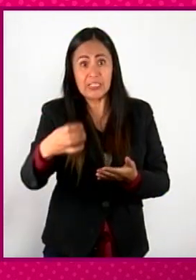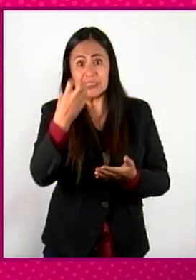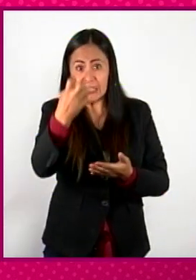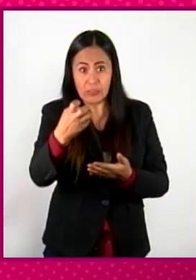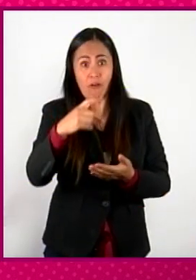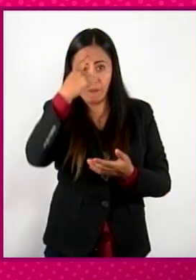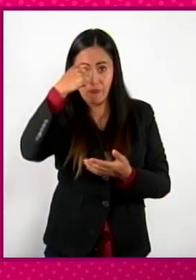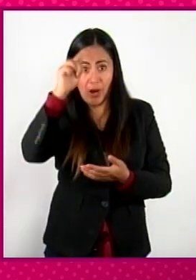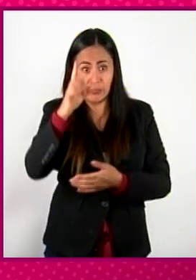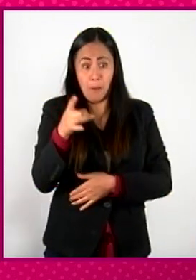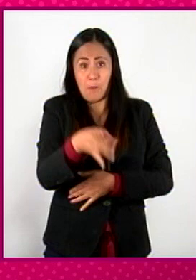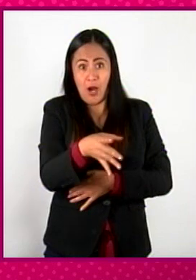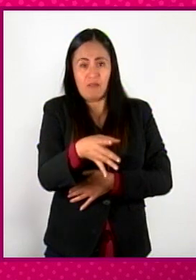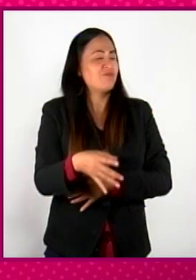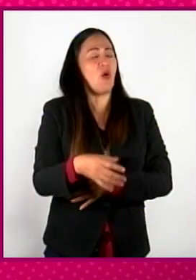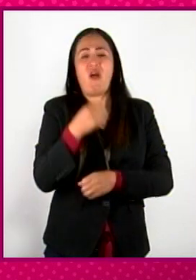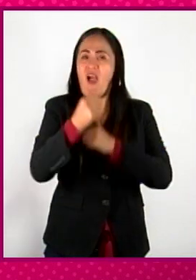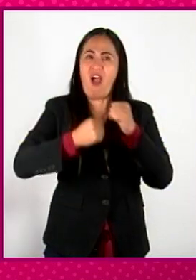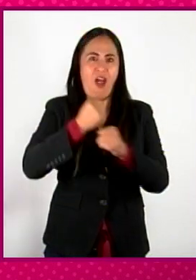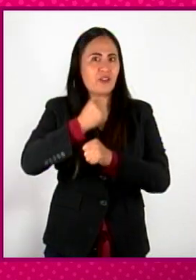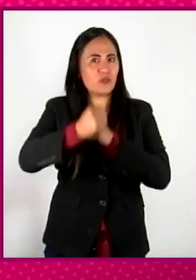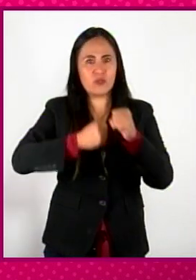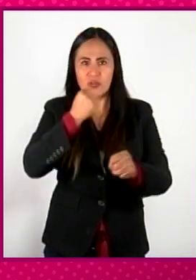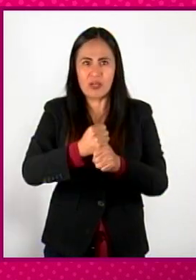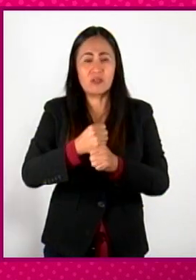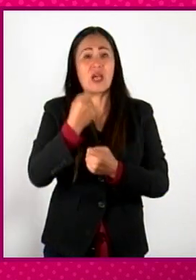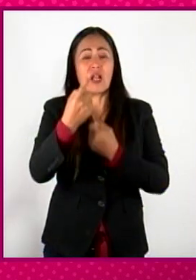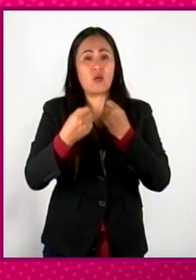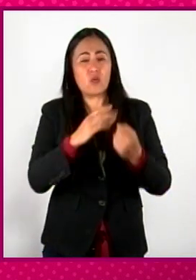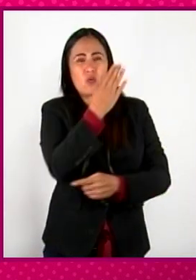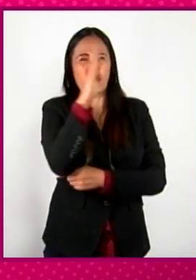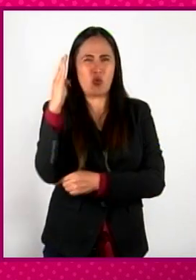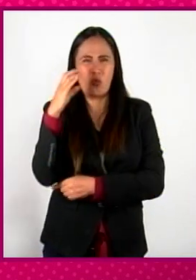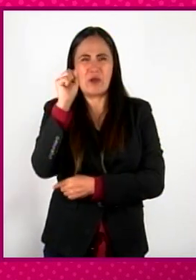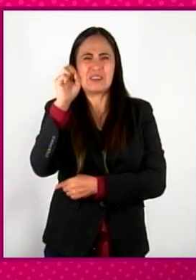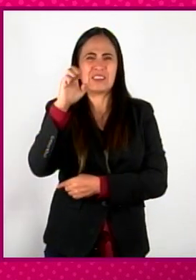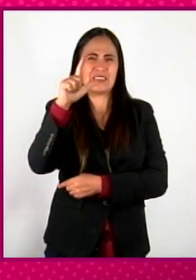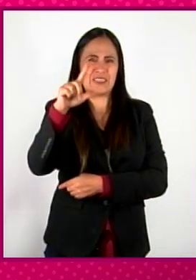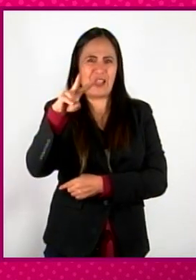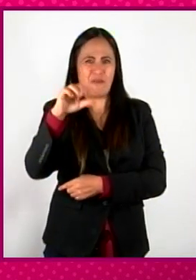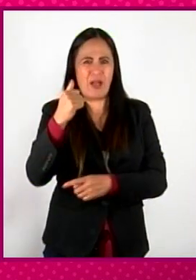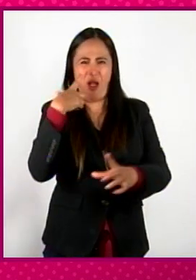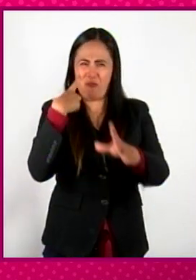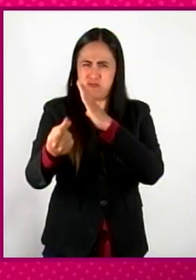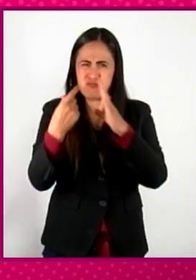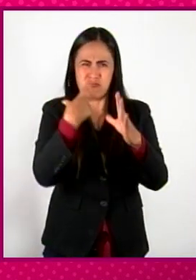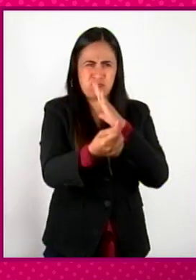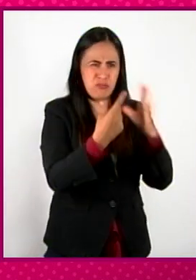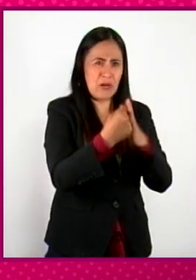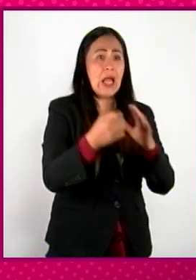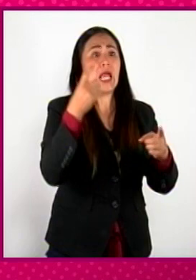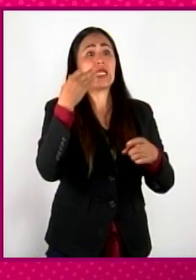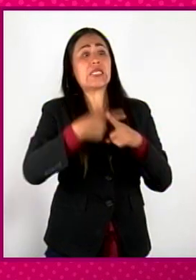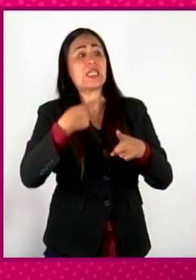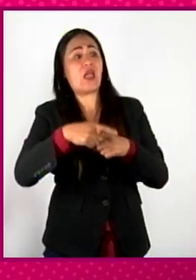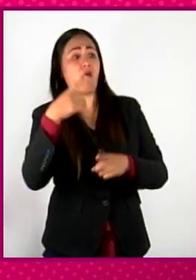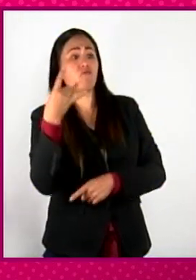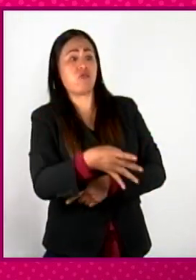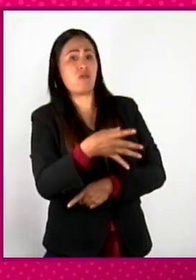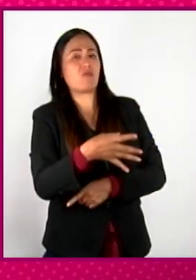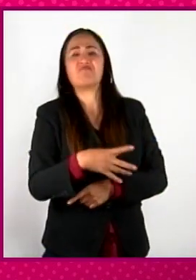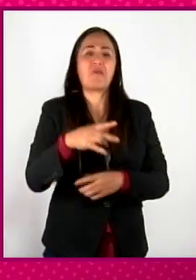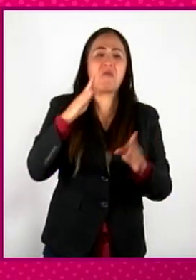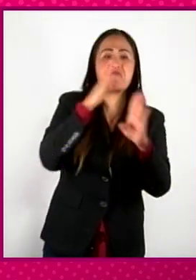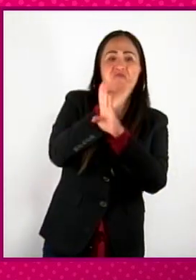tardaron muchos años y muchos, por ejemplo, lo que hacían era huir a la selva. Y entonces, pues, no había quien derrotar porque estaban escondidos.